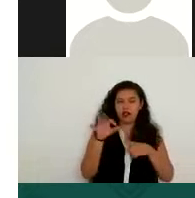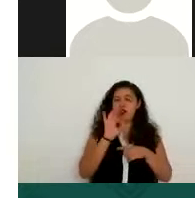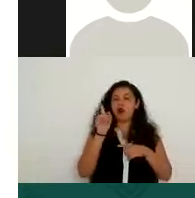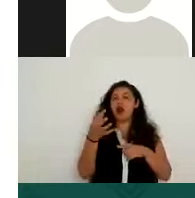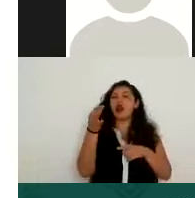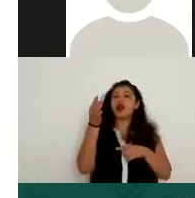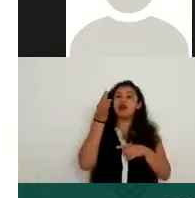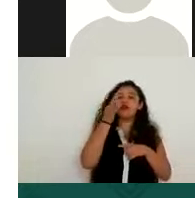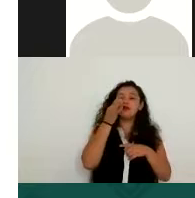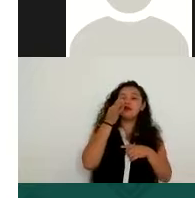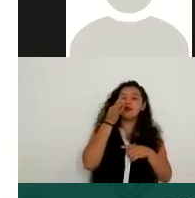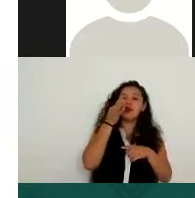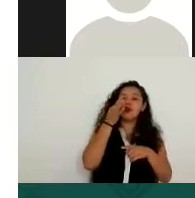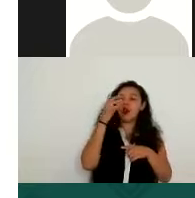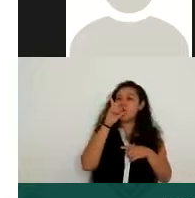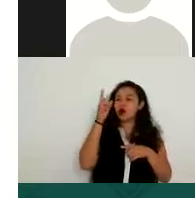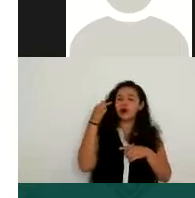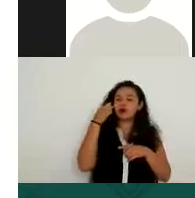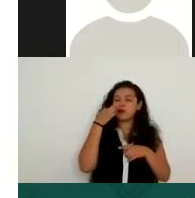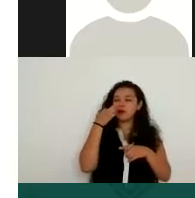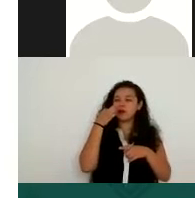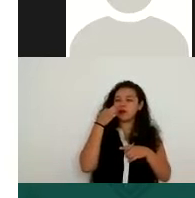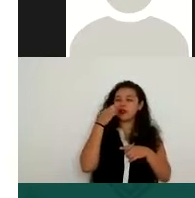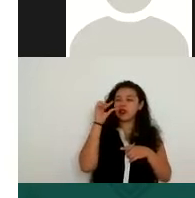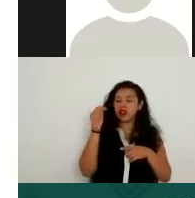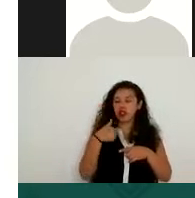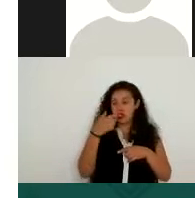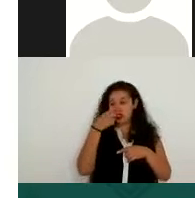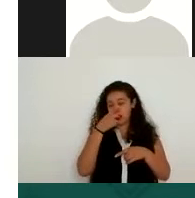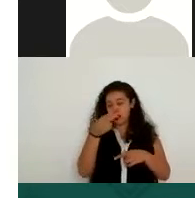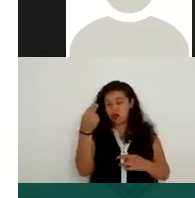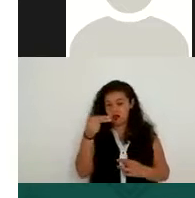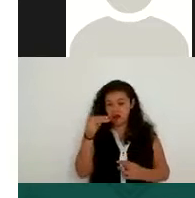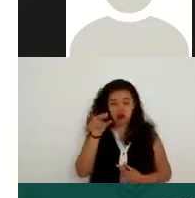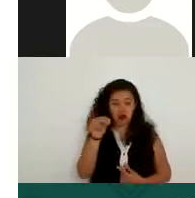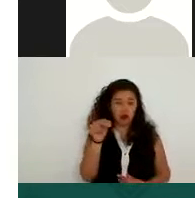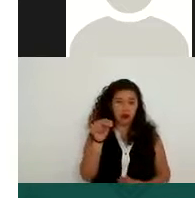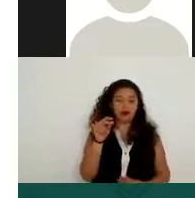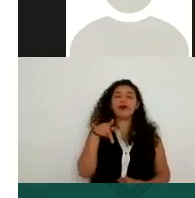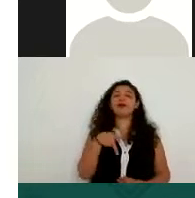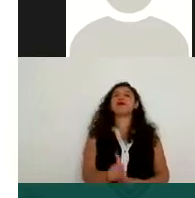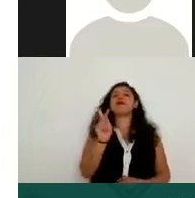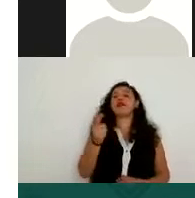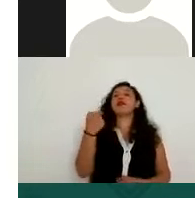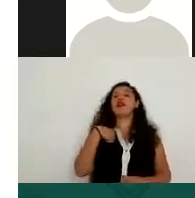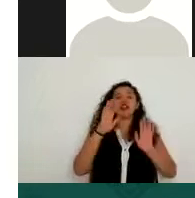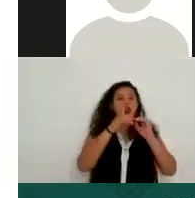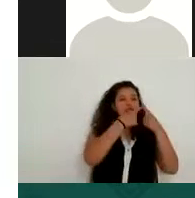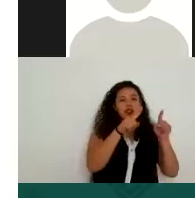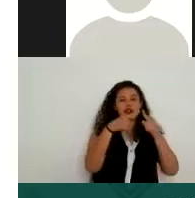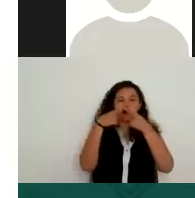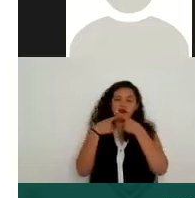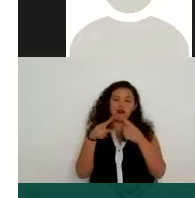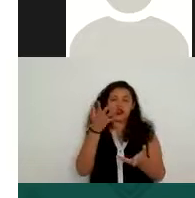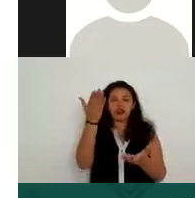cito ese dato, si bien no estoy diciendo el nombre, ya estamos haciendo una distinción y estamos dando datos muy precisos. El concepto de